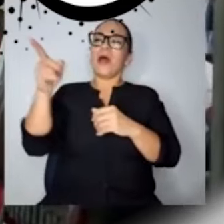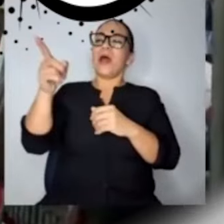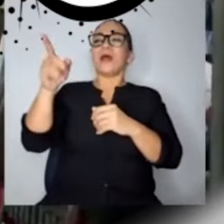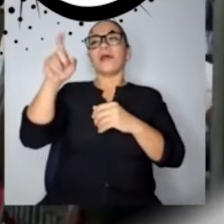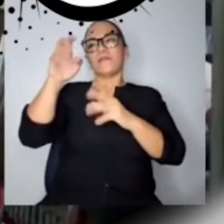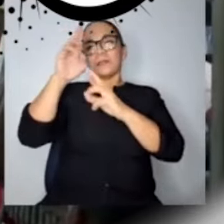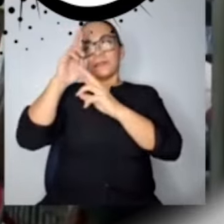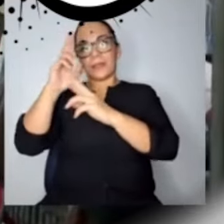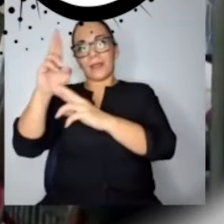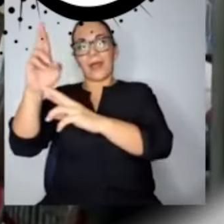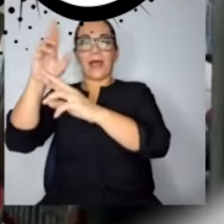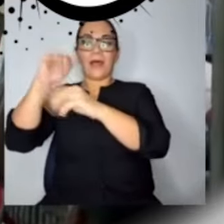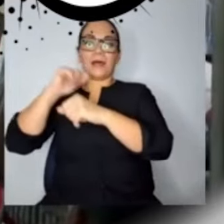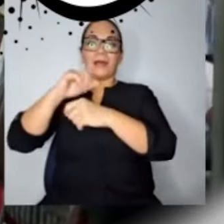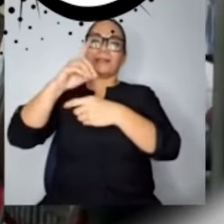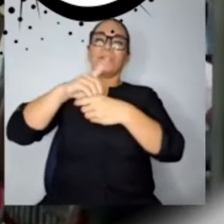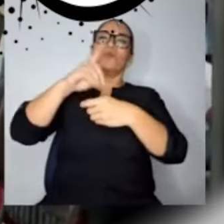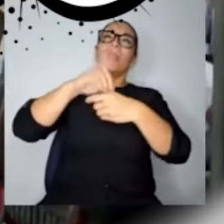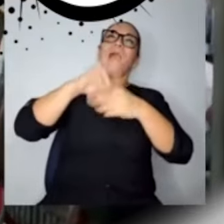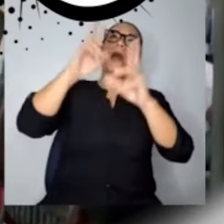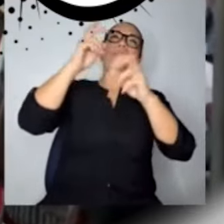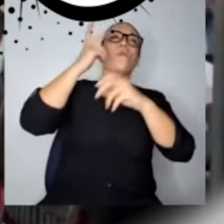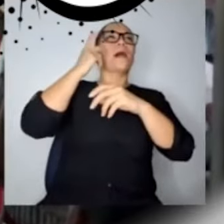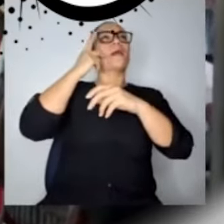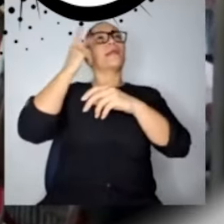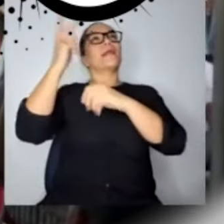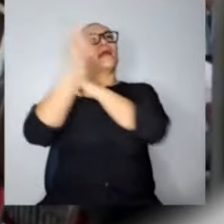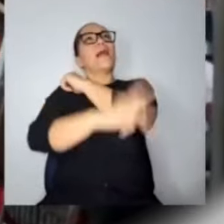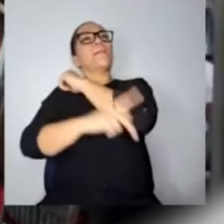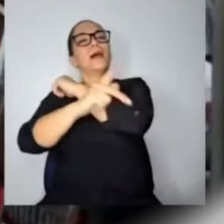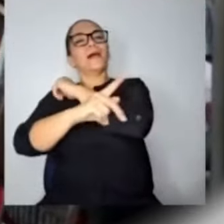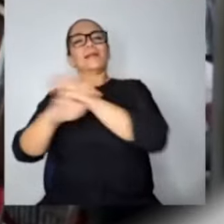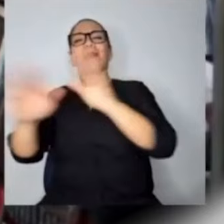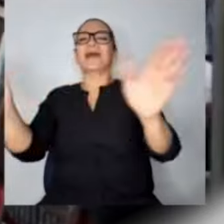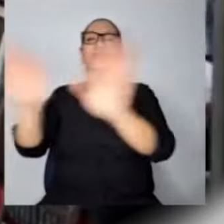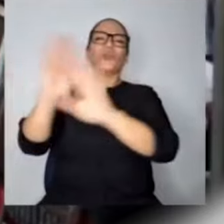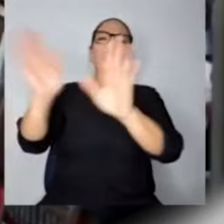diputado padre de la patria. No,